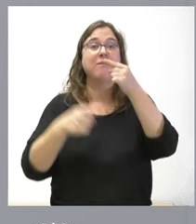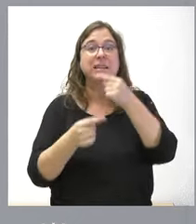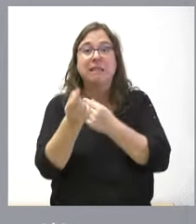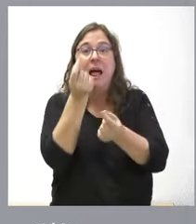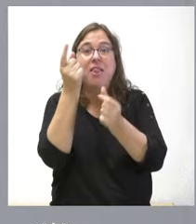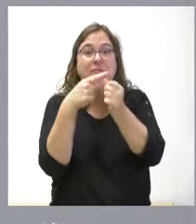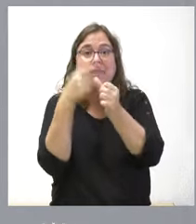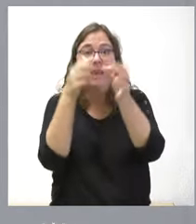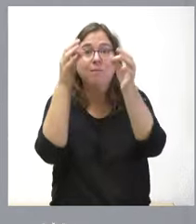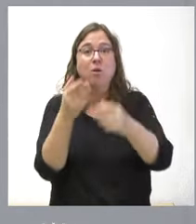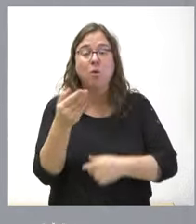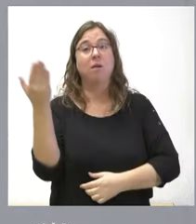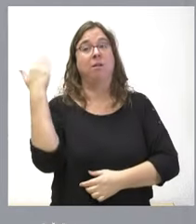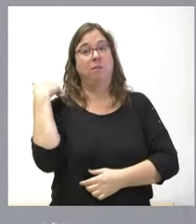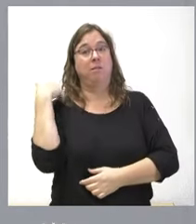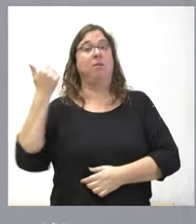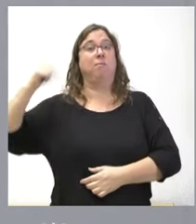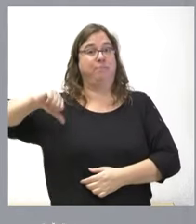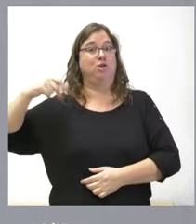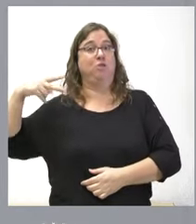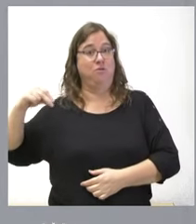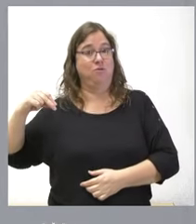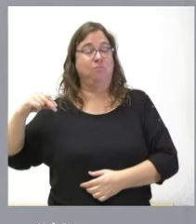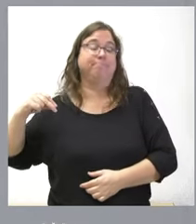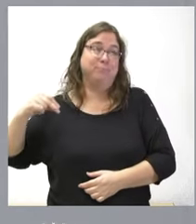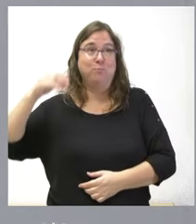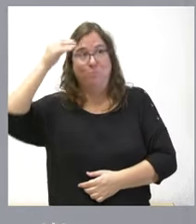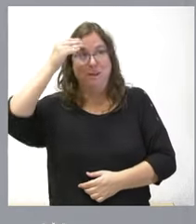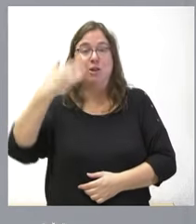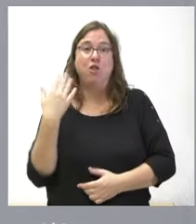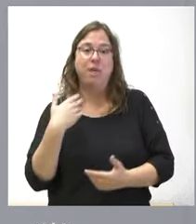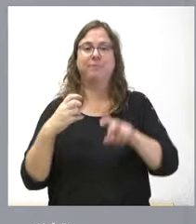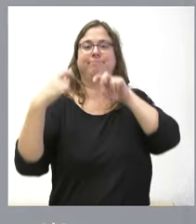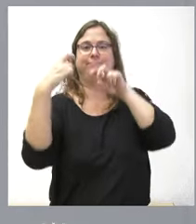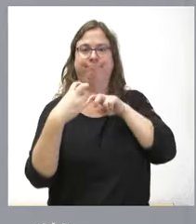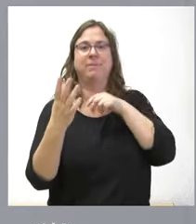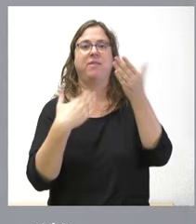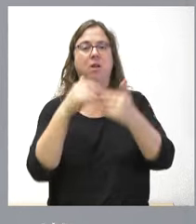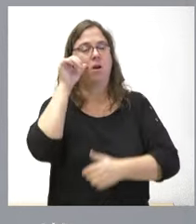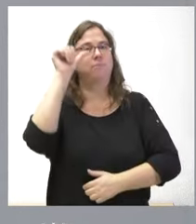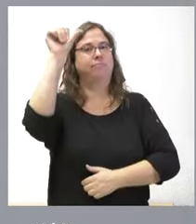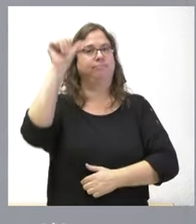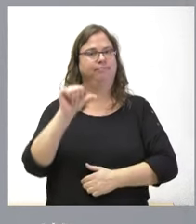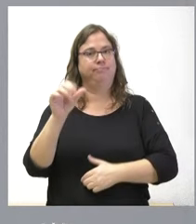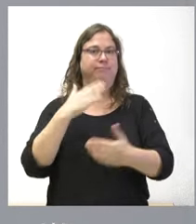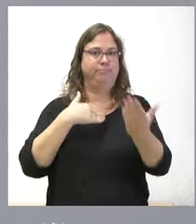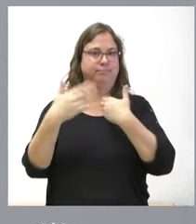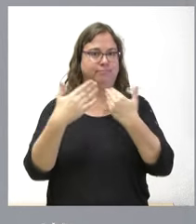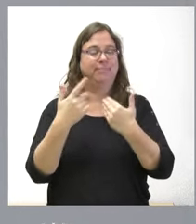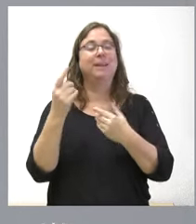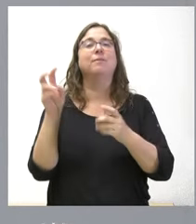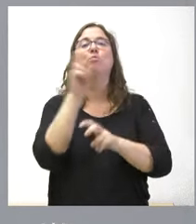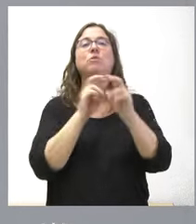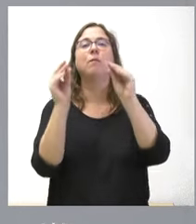de lo que ya el Parlamento le dijo que no dialogar me parece a mí que también es sentarse escuchar e intentar puntos de acuerdo